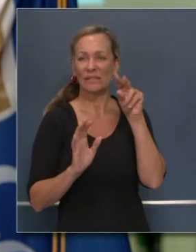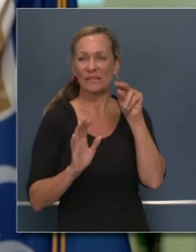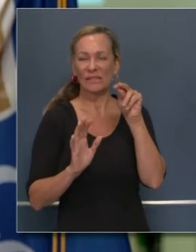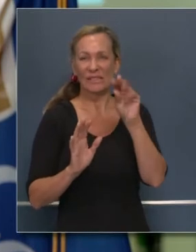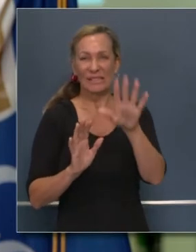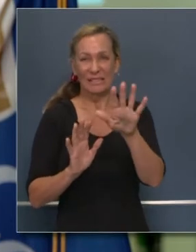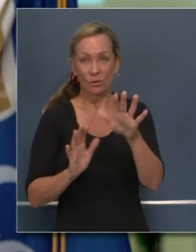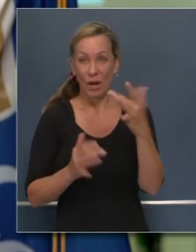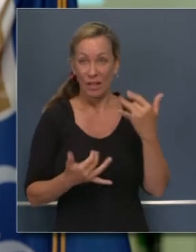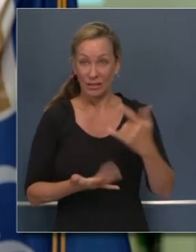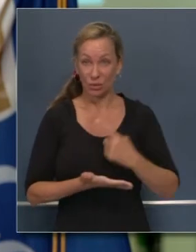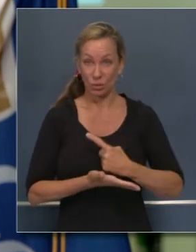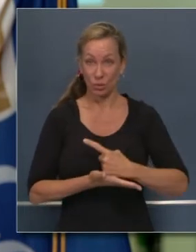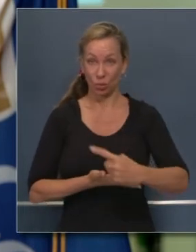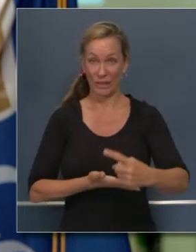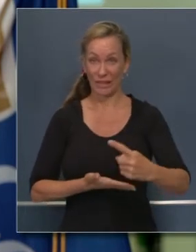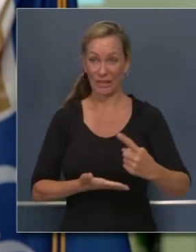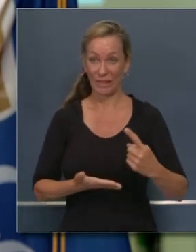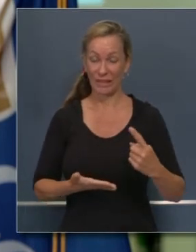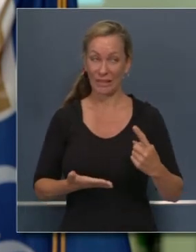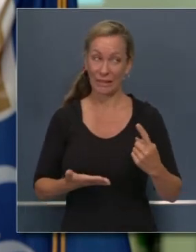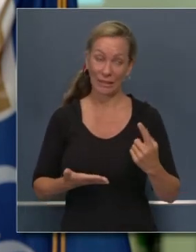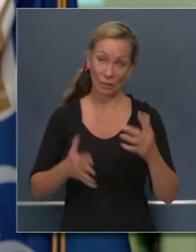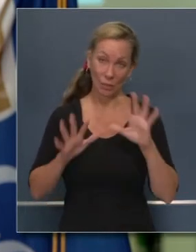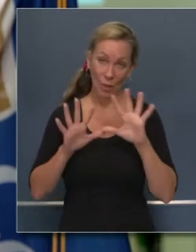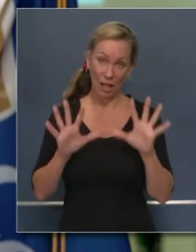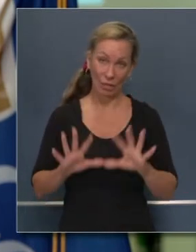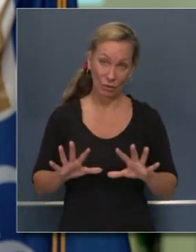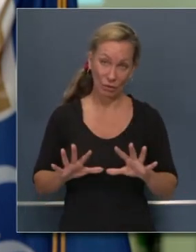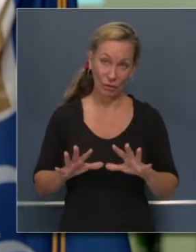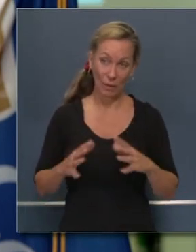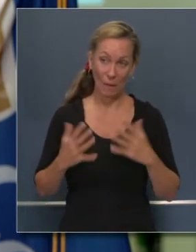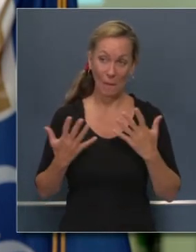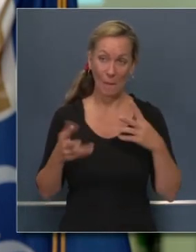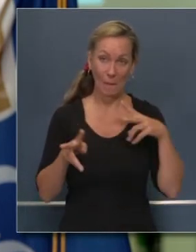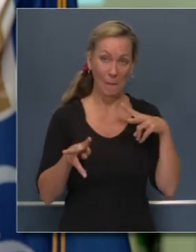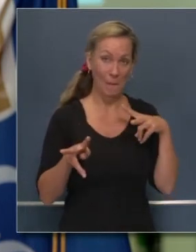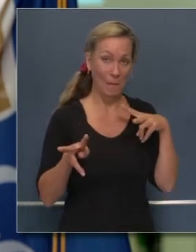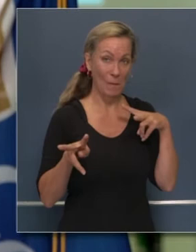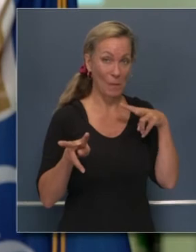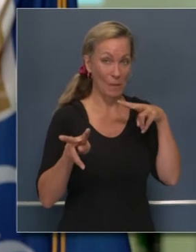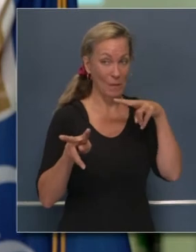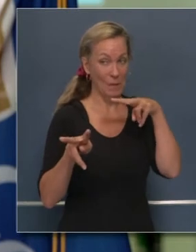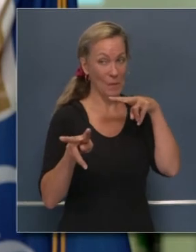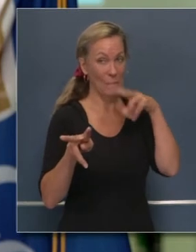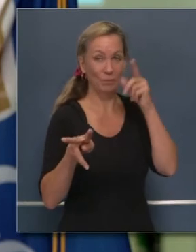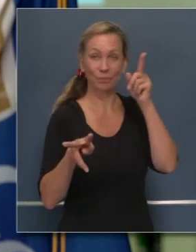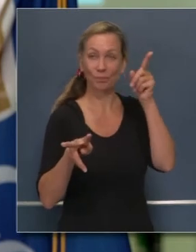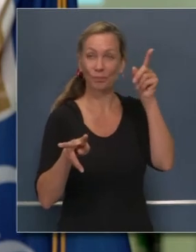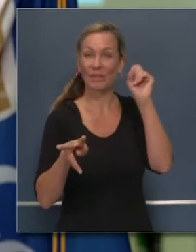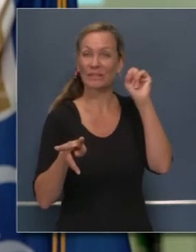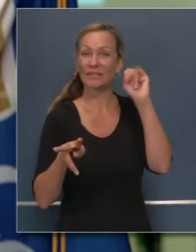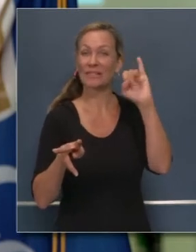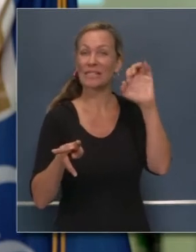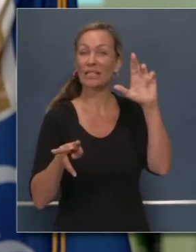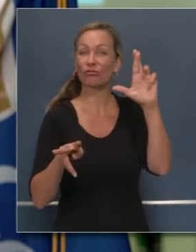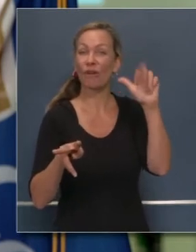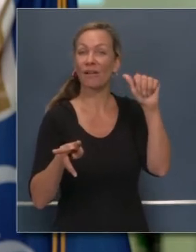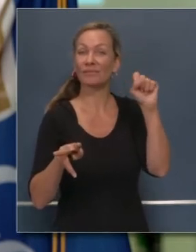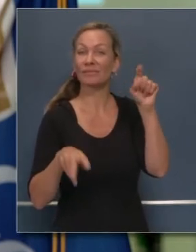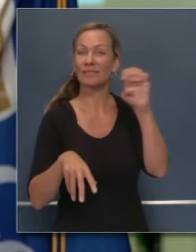con el clima y seguiremos viendo que es desfavorable en las sierras y en el lado este del estado con más